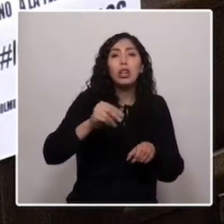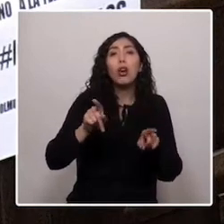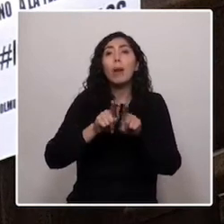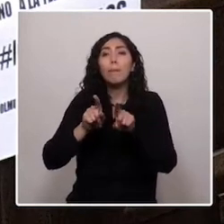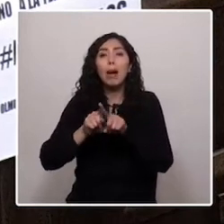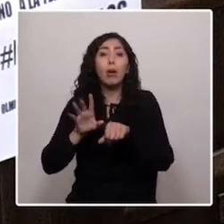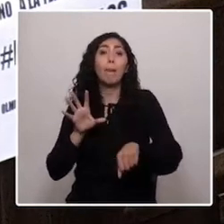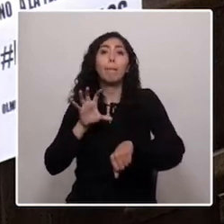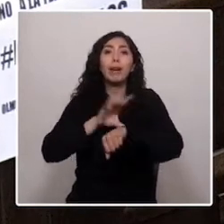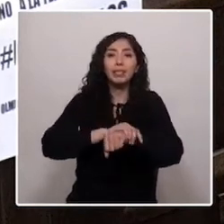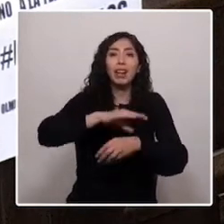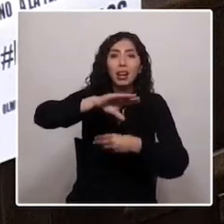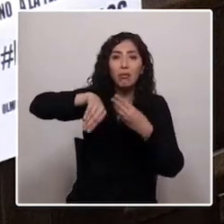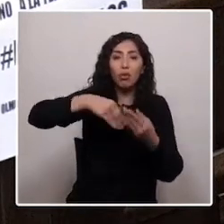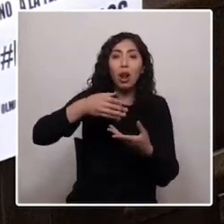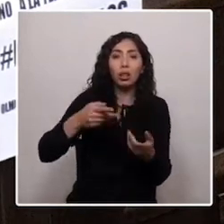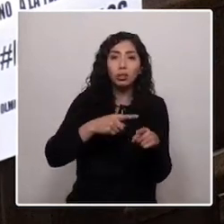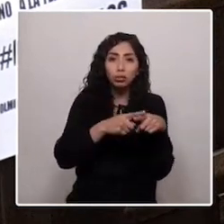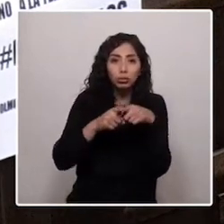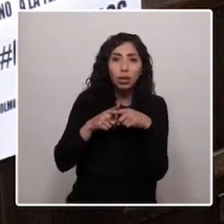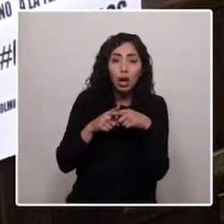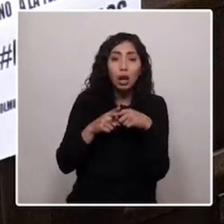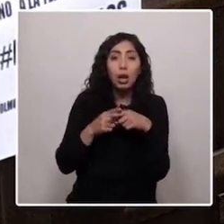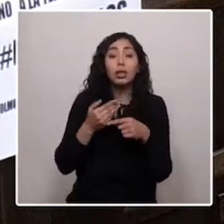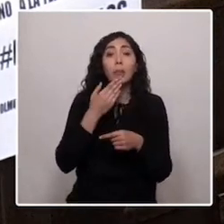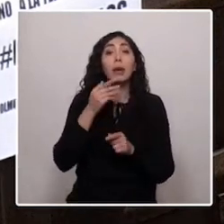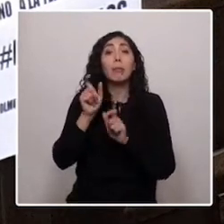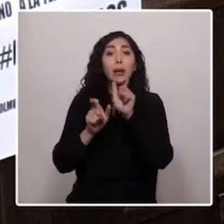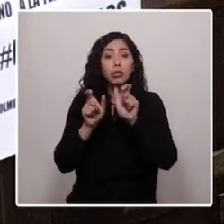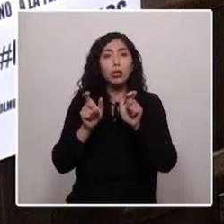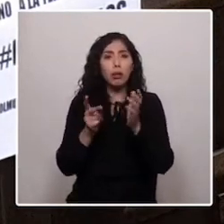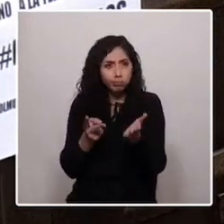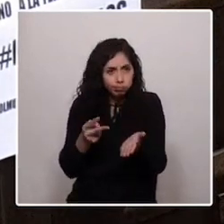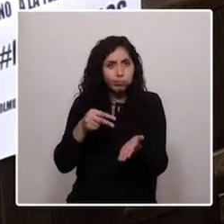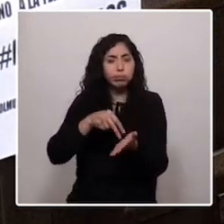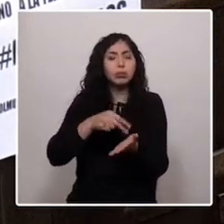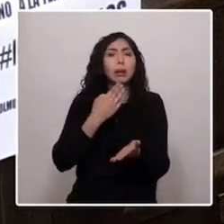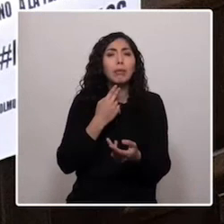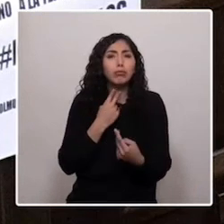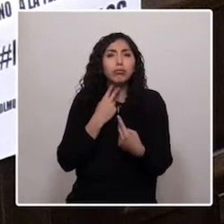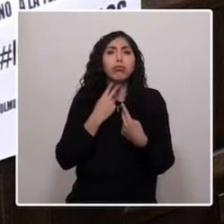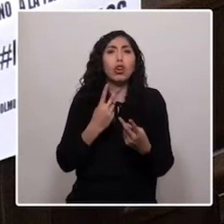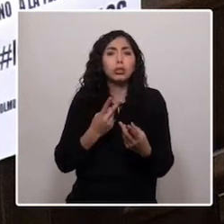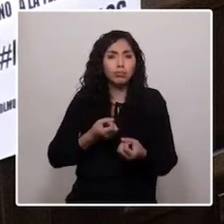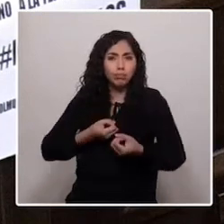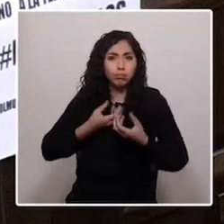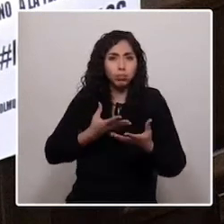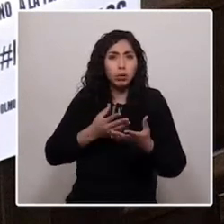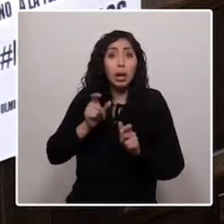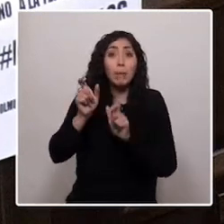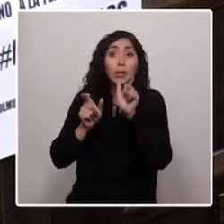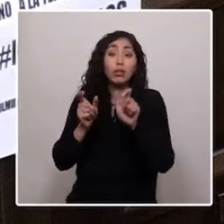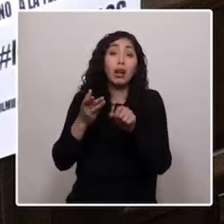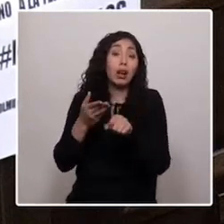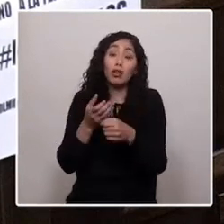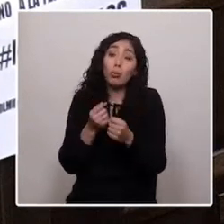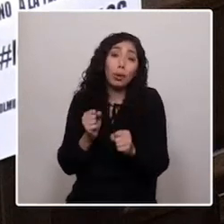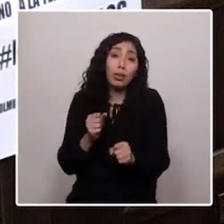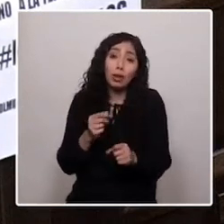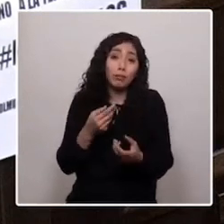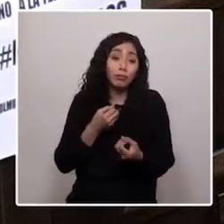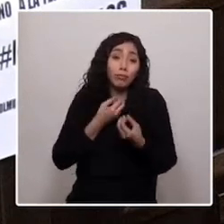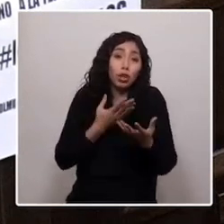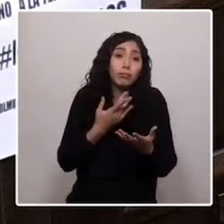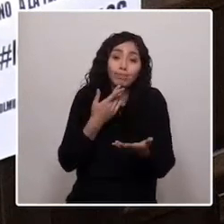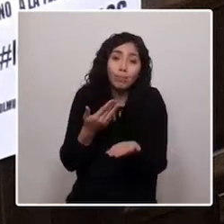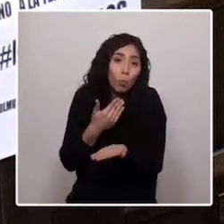Por todas las que se han levantado, por las que han levantado la voz, por todas las que no pudieron hacerlo. Ni un minuto